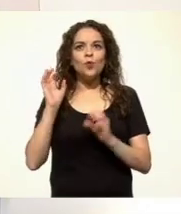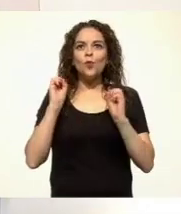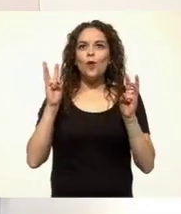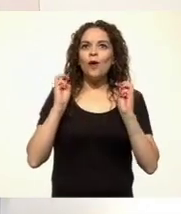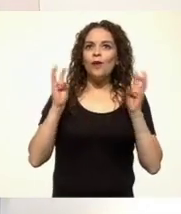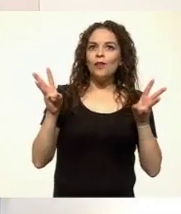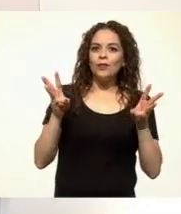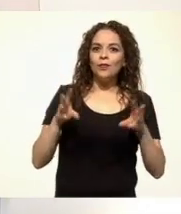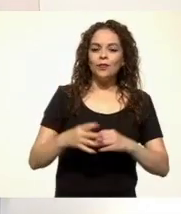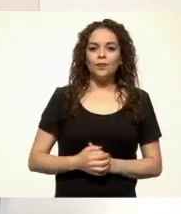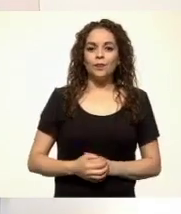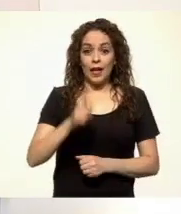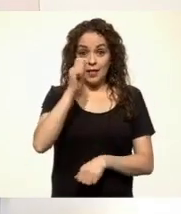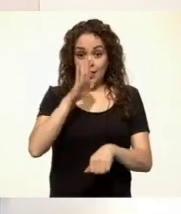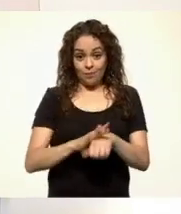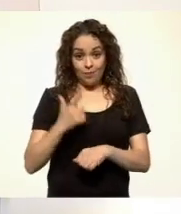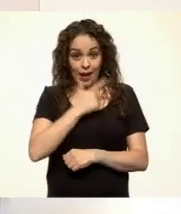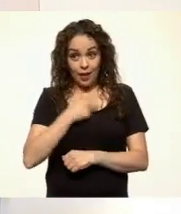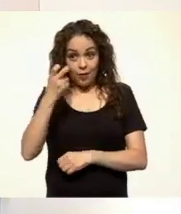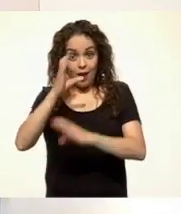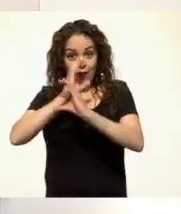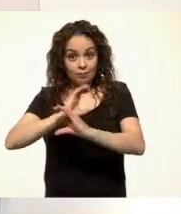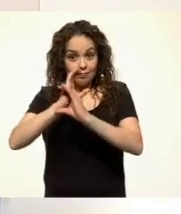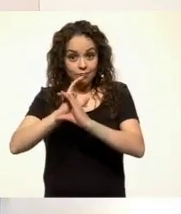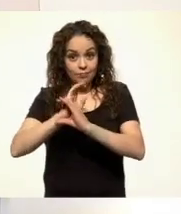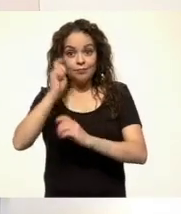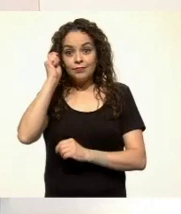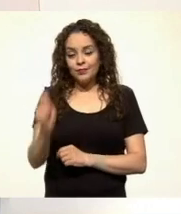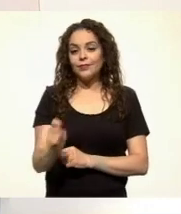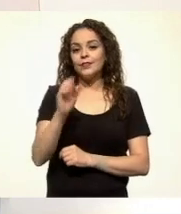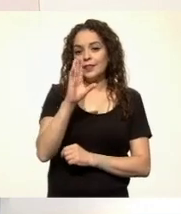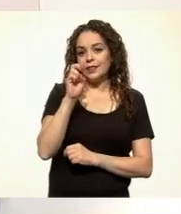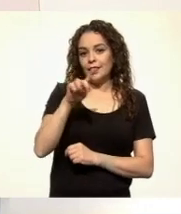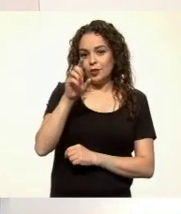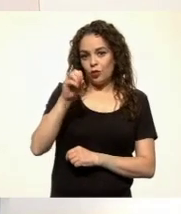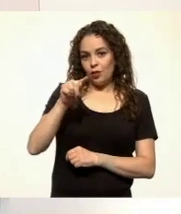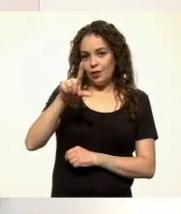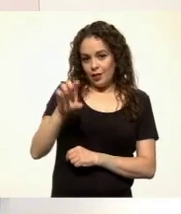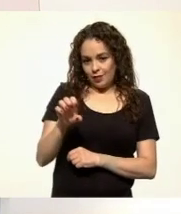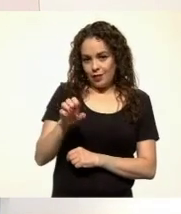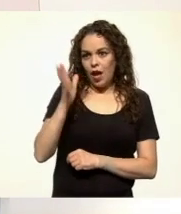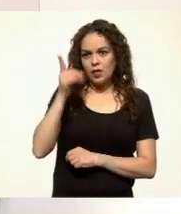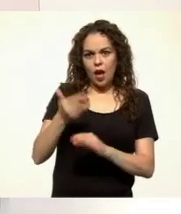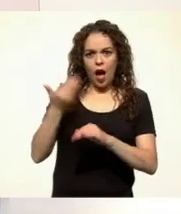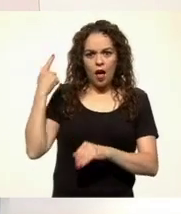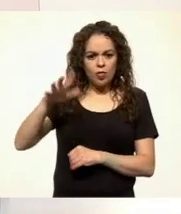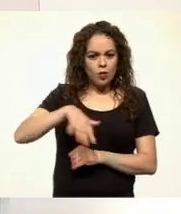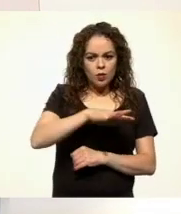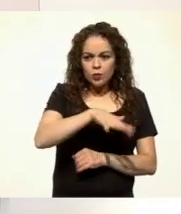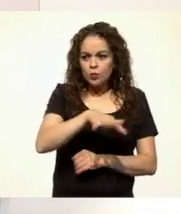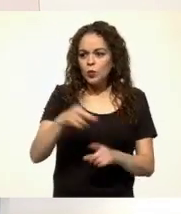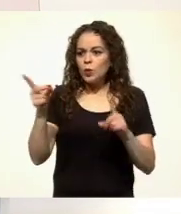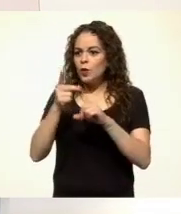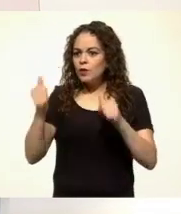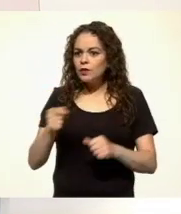A quien más le gustaba esa canción era al Censontle. Ya había buscado por todas partes el ave de la